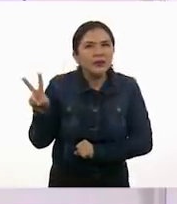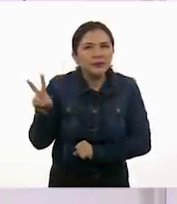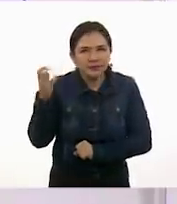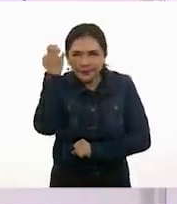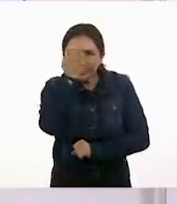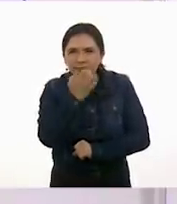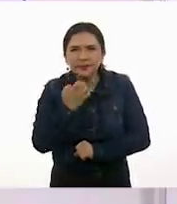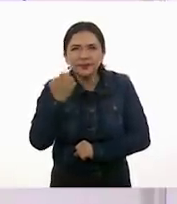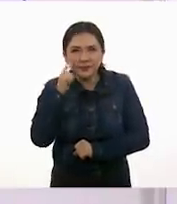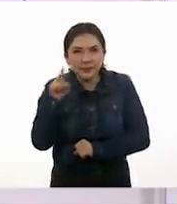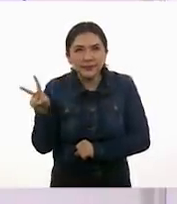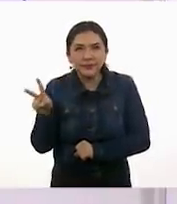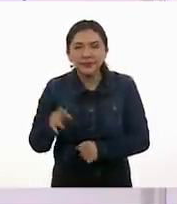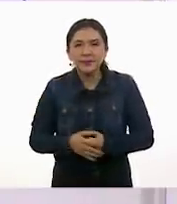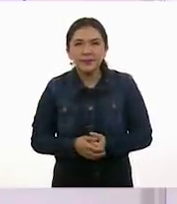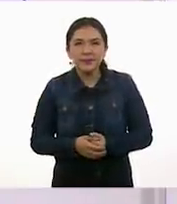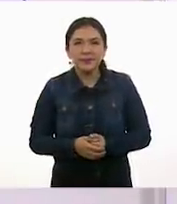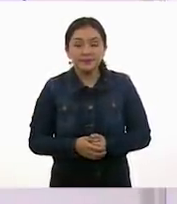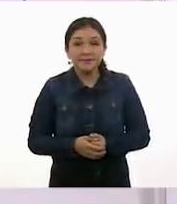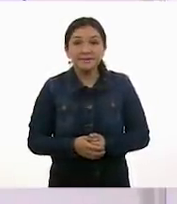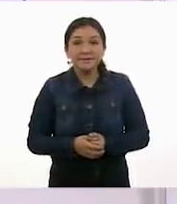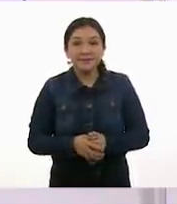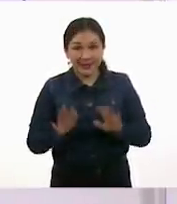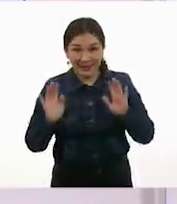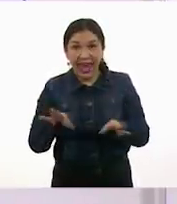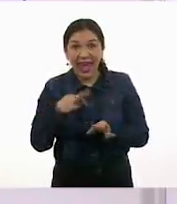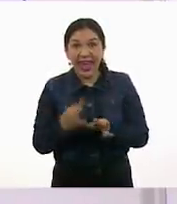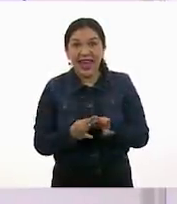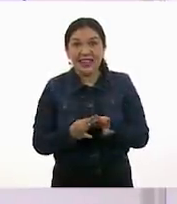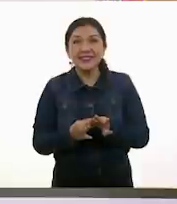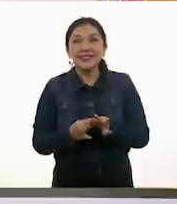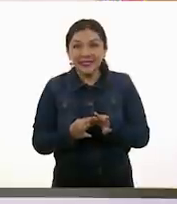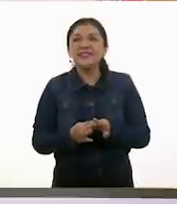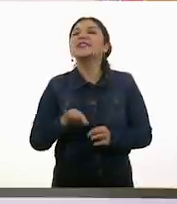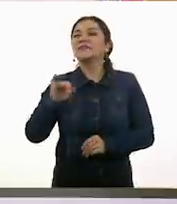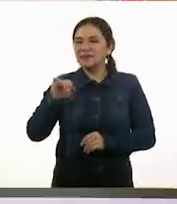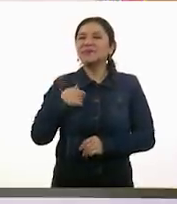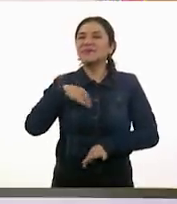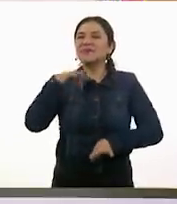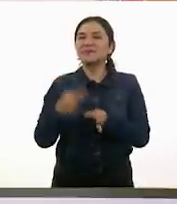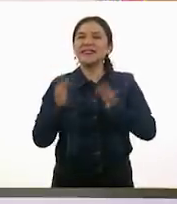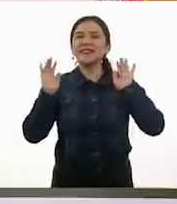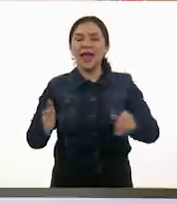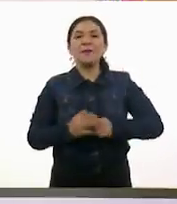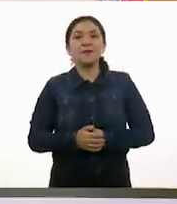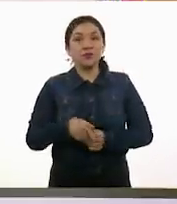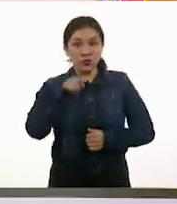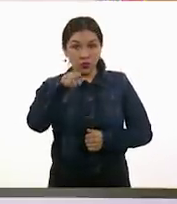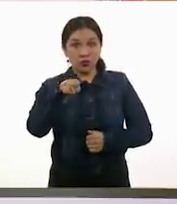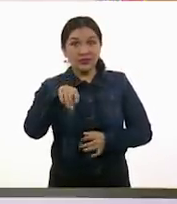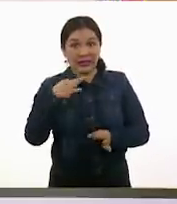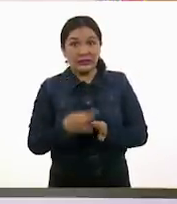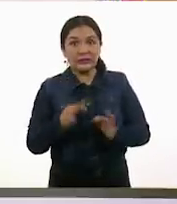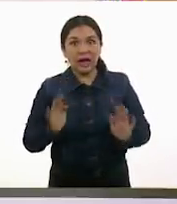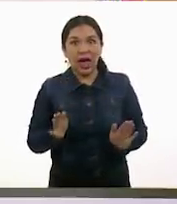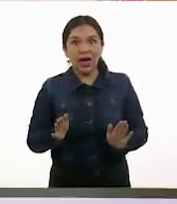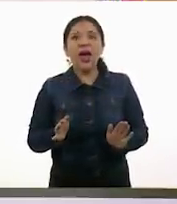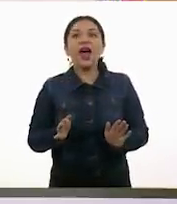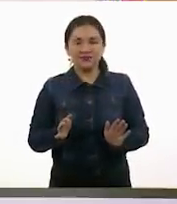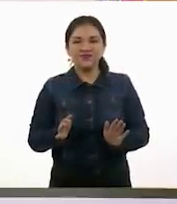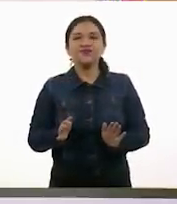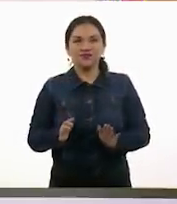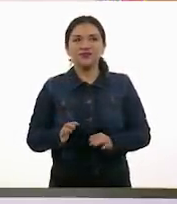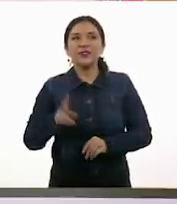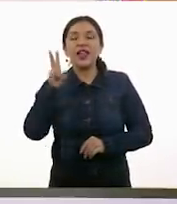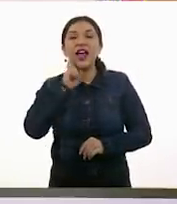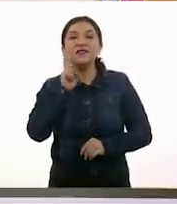Observa bien. ¿Estás lista, Alexia? Estoy lista. ¿Ustedes en casa? Vamos a hacer una